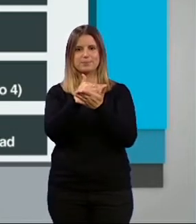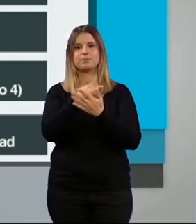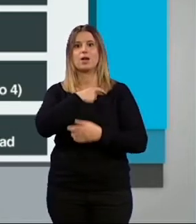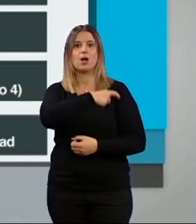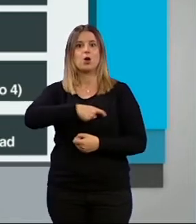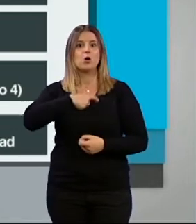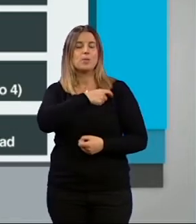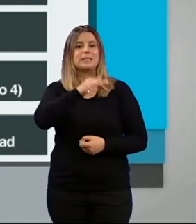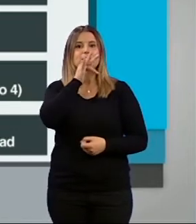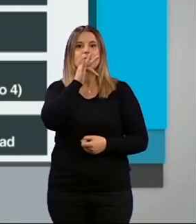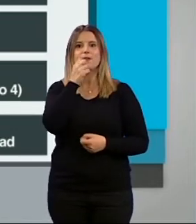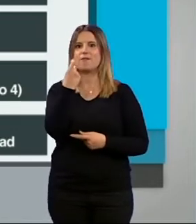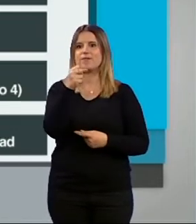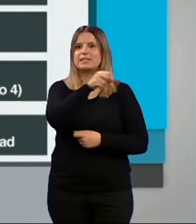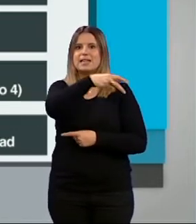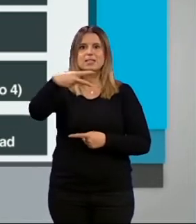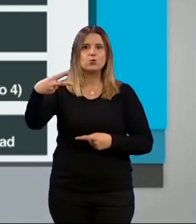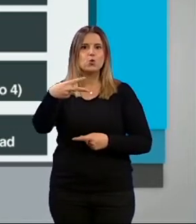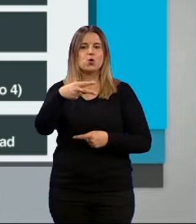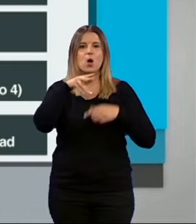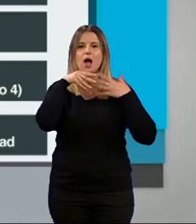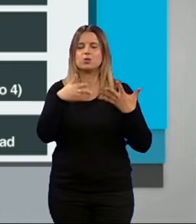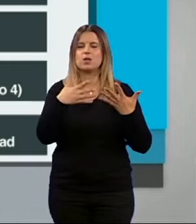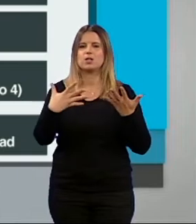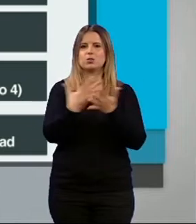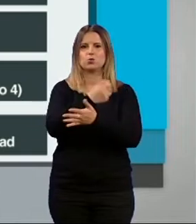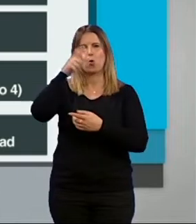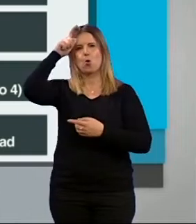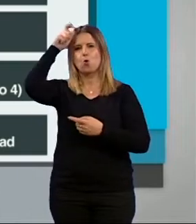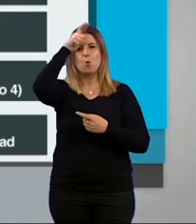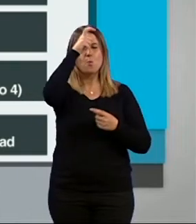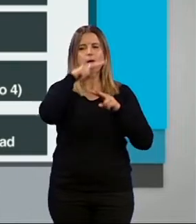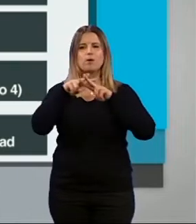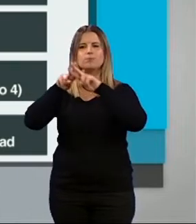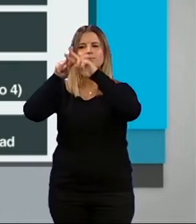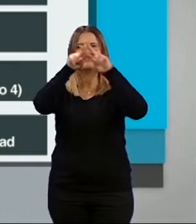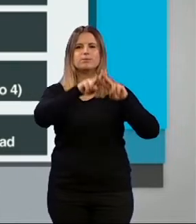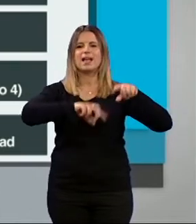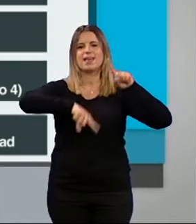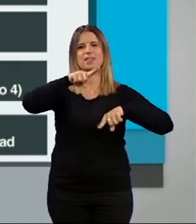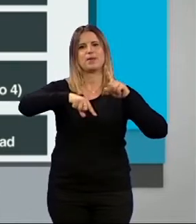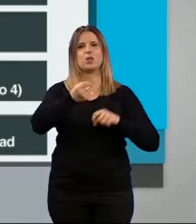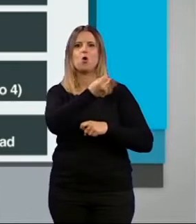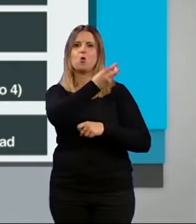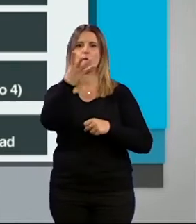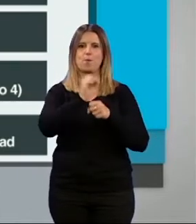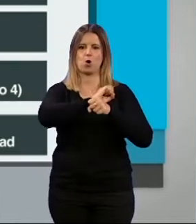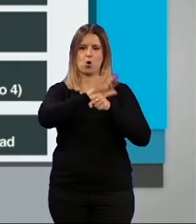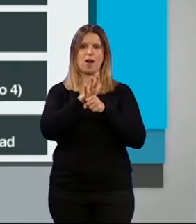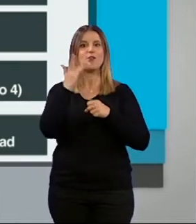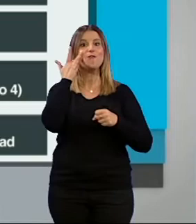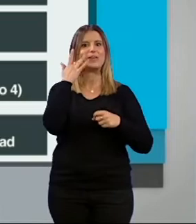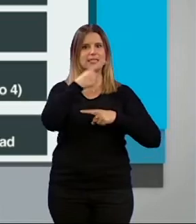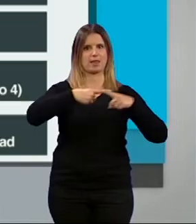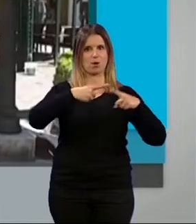efecto las resoluciones actualmente vigentes y ha valorado todos los municipios en función de la tasa de incidencia actualizada a fecha de este jueves.